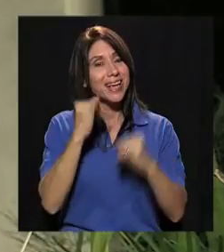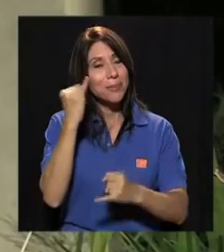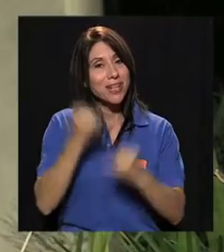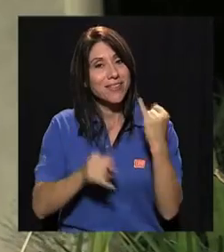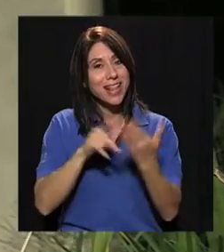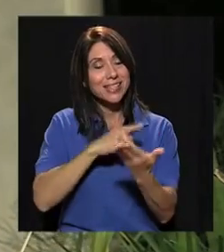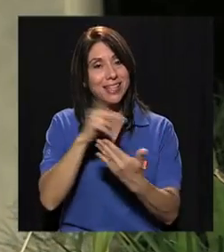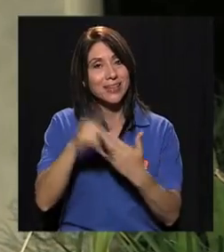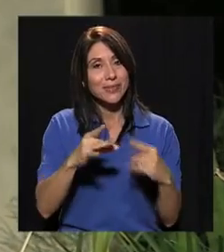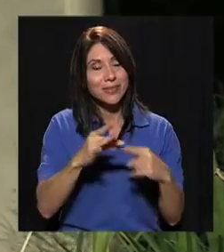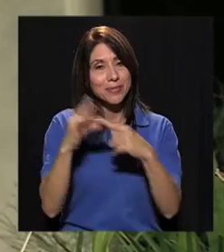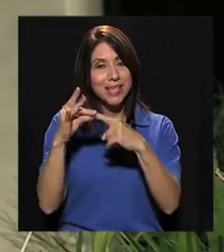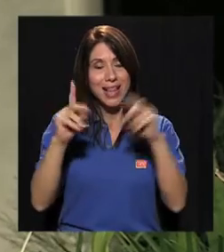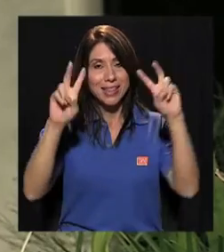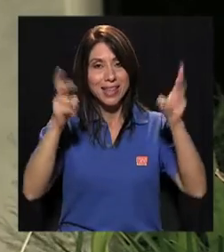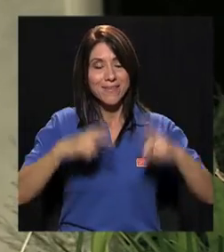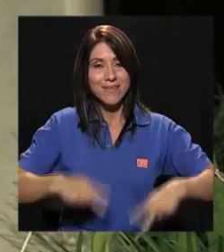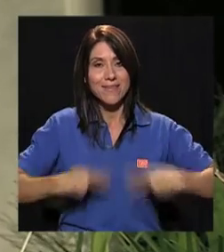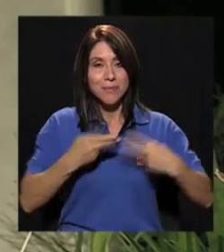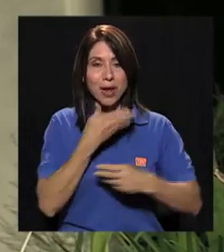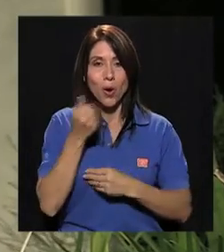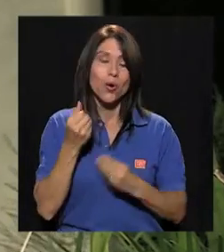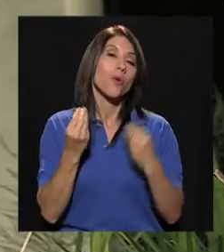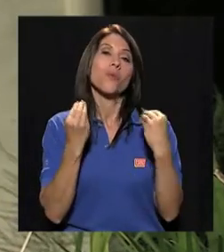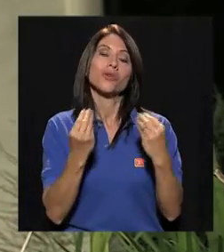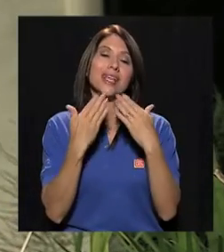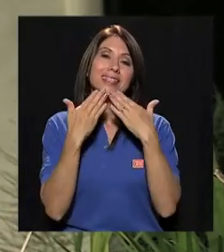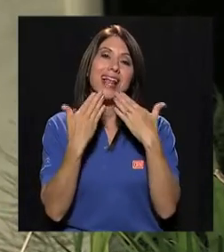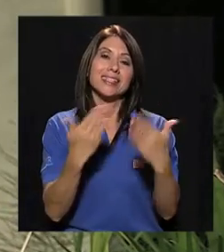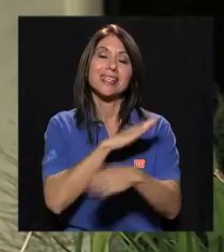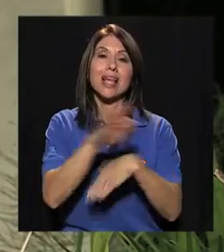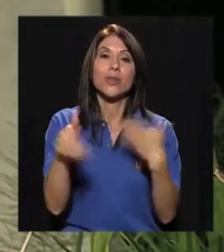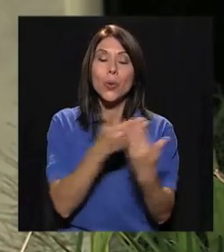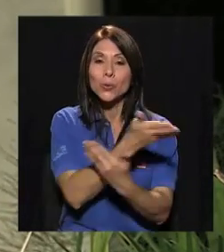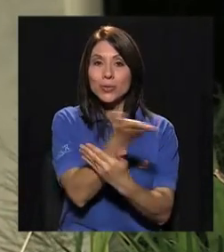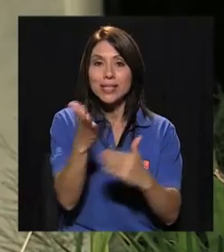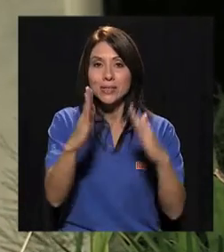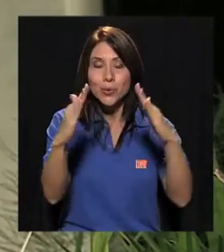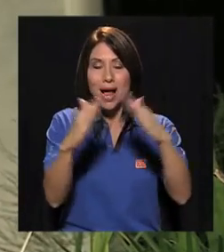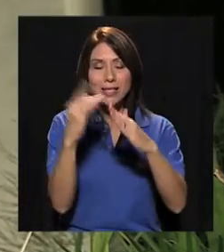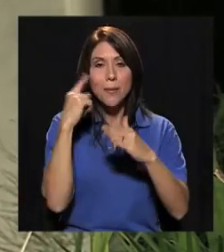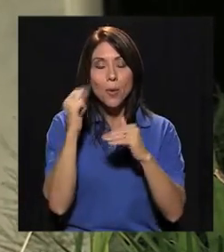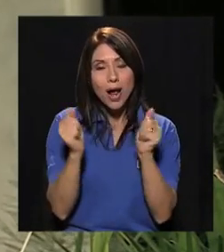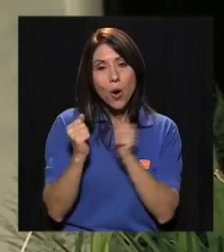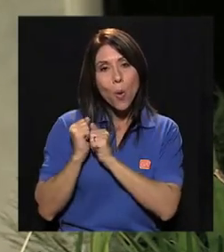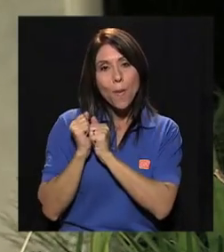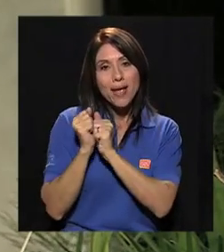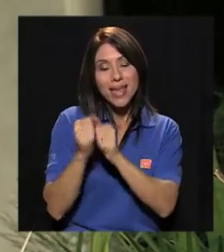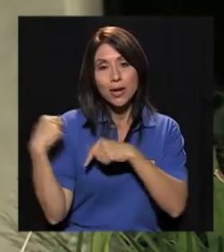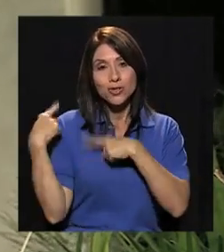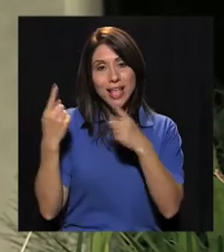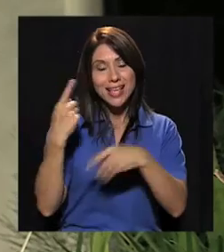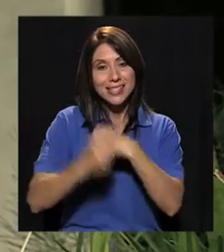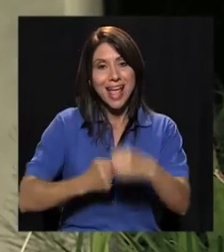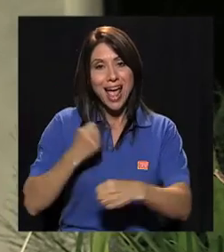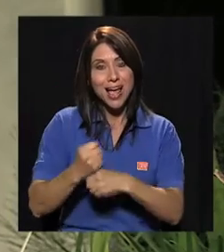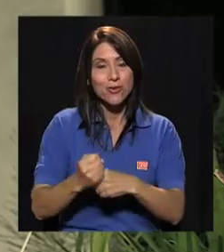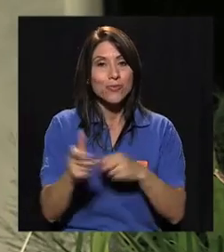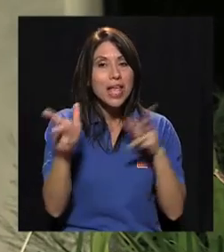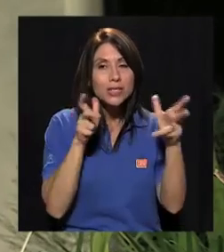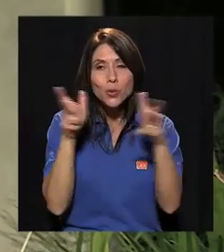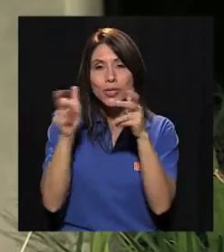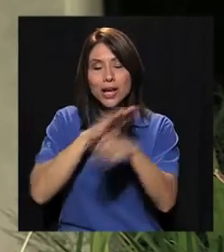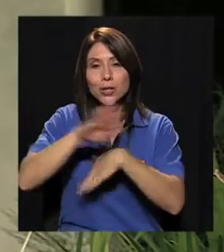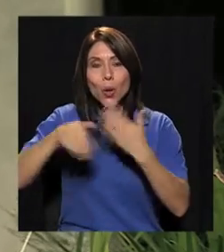Y llegamos al final de esta edición especial de Vivir Mejor. Muchas gracias a todas y todos en casa por acompañarnos durante este año y